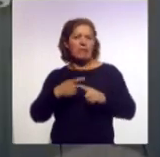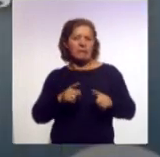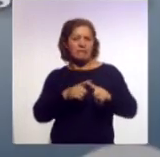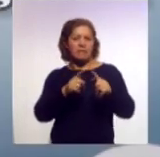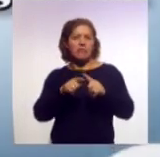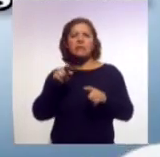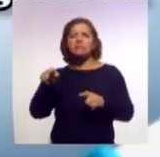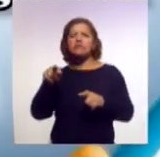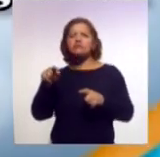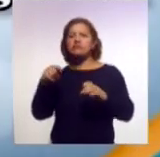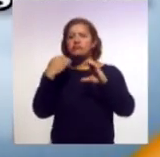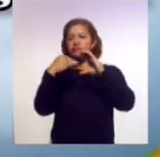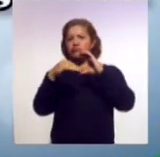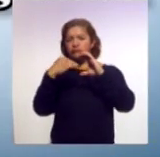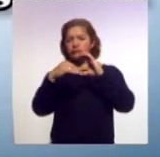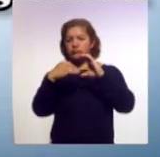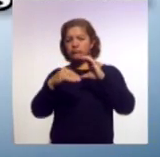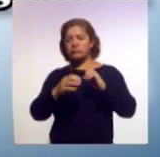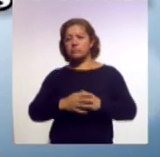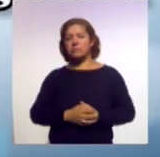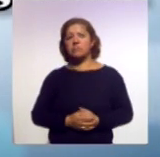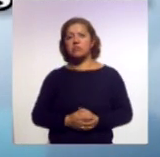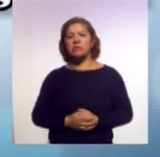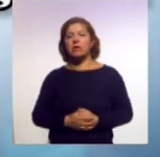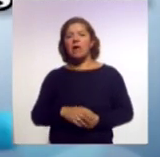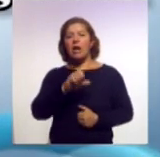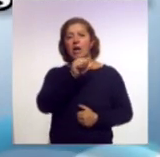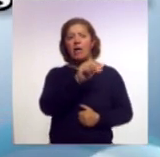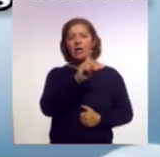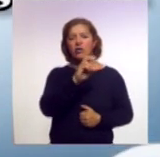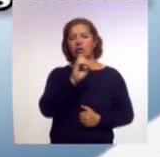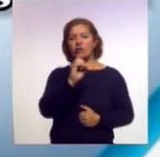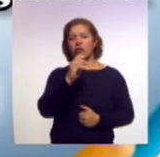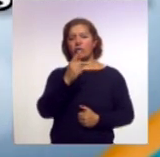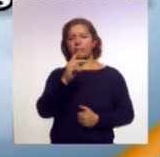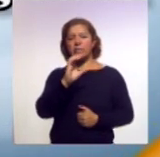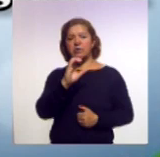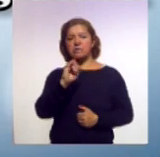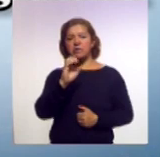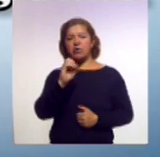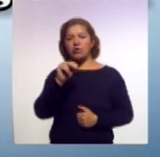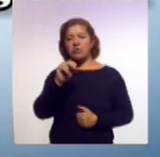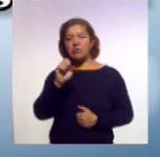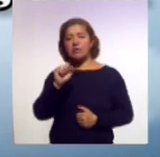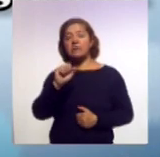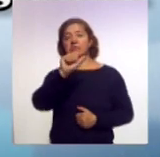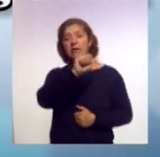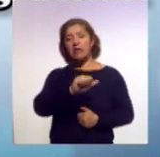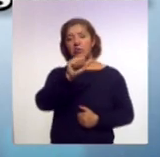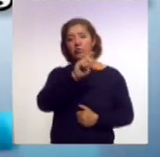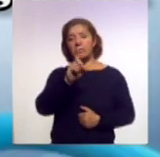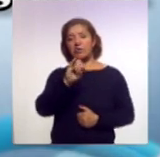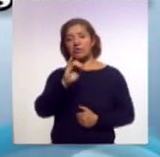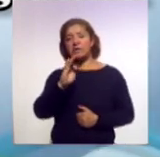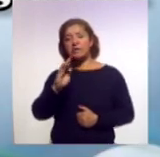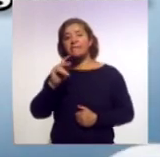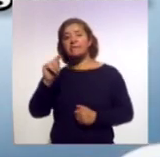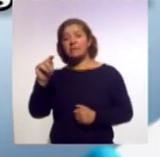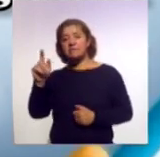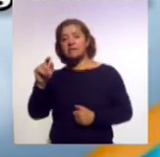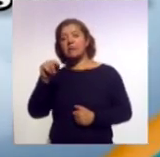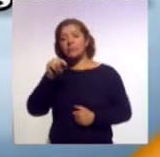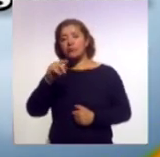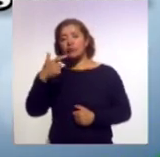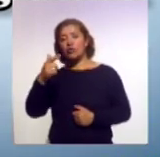utilizar nuestro medio de comunicación oficial, el correo adopciones arroba diftlascala.gov.mx, para que ahí nosotros resolvamos